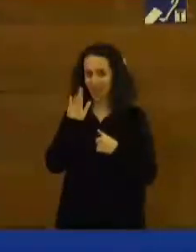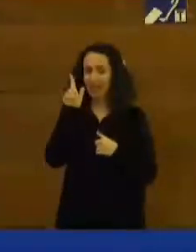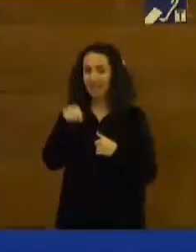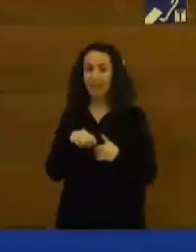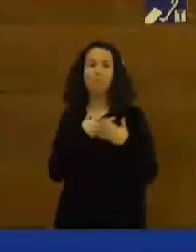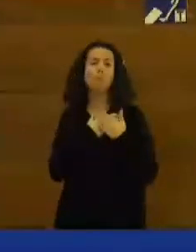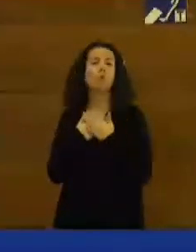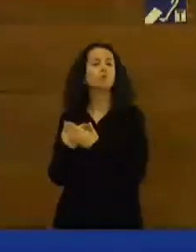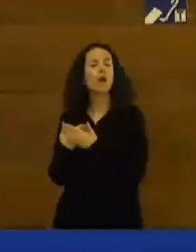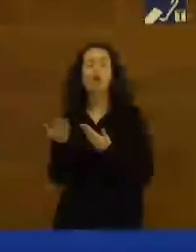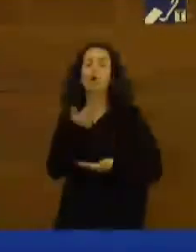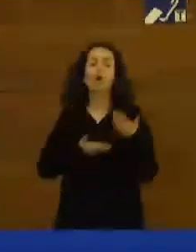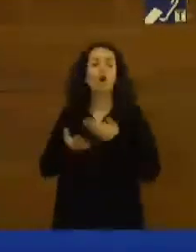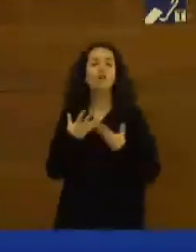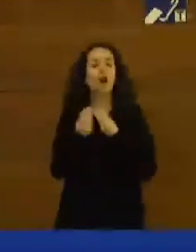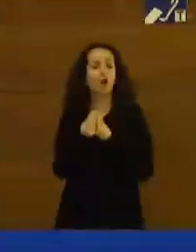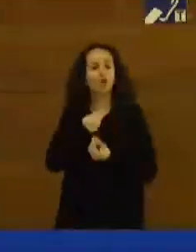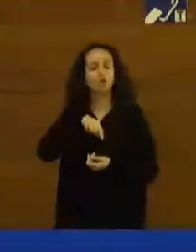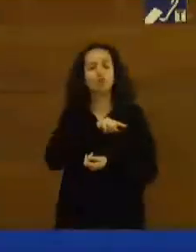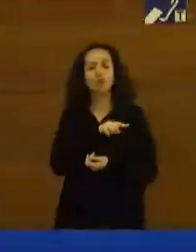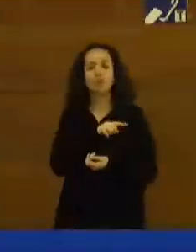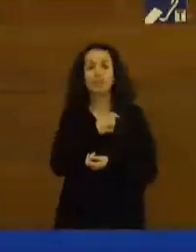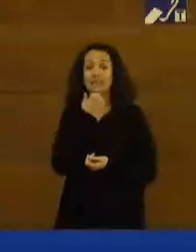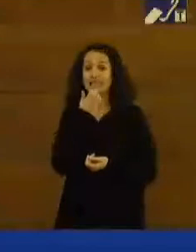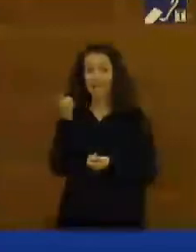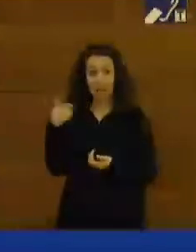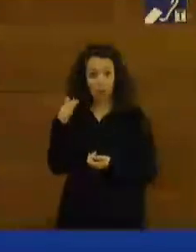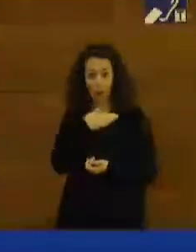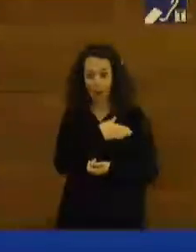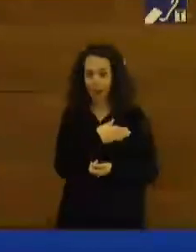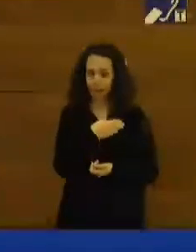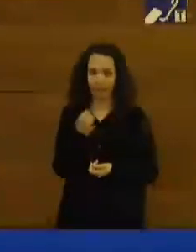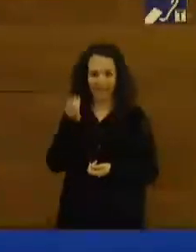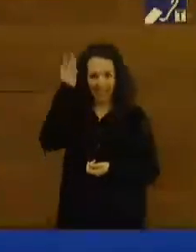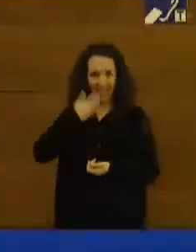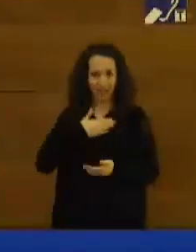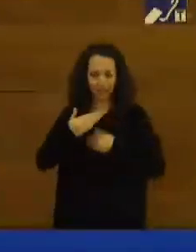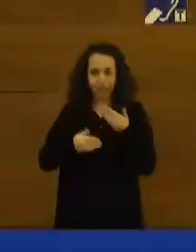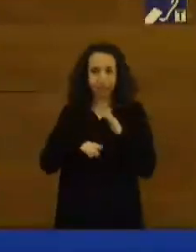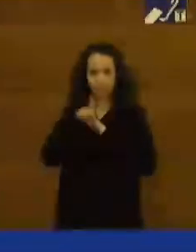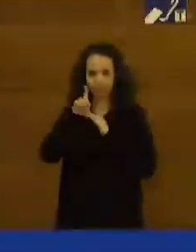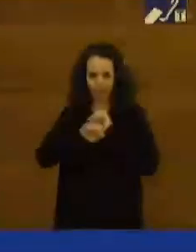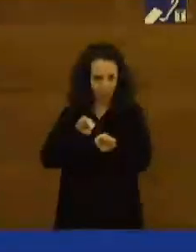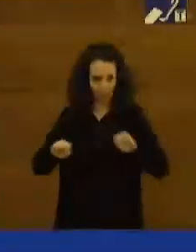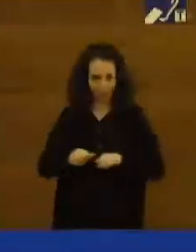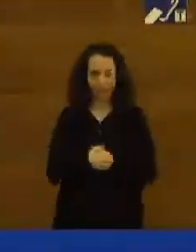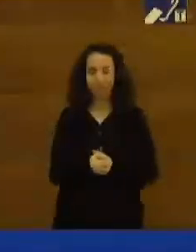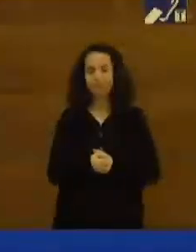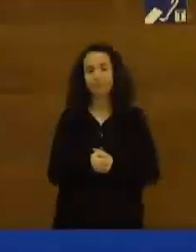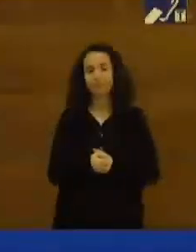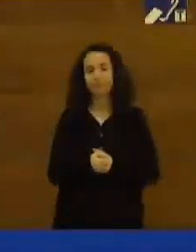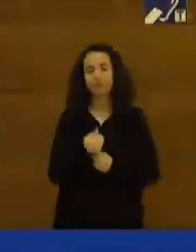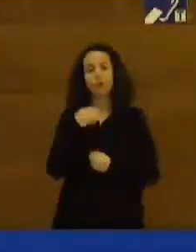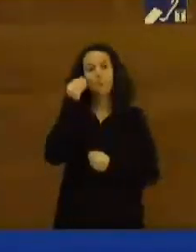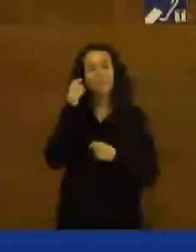que han colaborado en la iniciativa y sin los cuales esta iniciativa no podría haber salido adelante, ¿no? Yo creo que estamos con